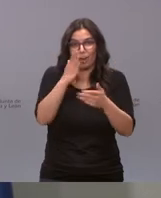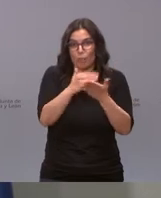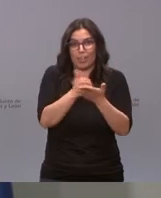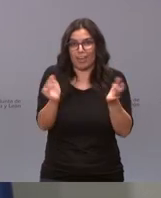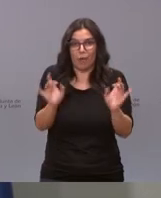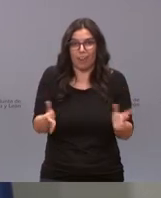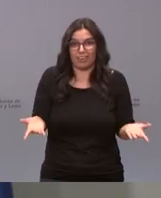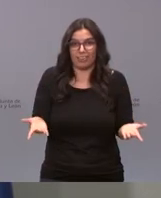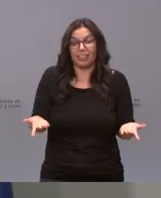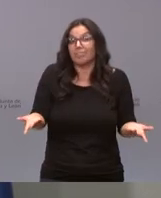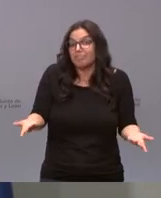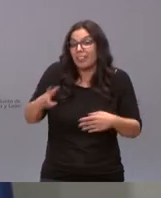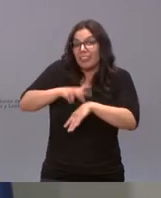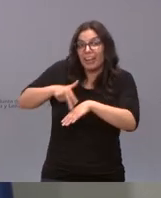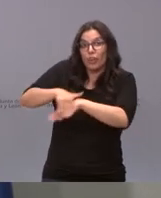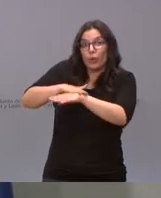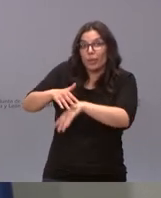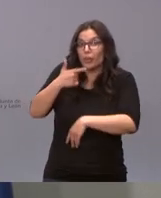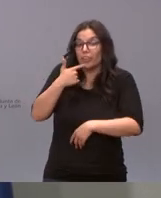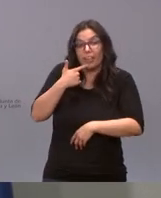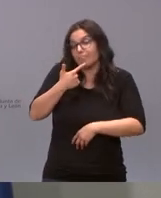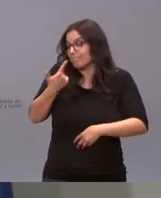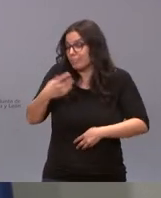eso como bien ha dicho el delegado de gobierno ha decaído